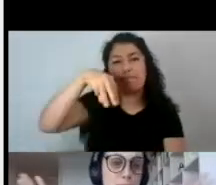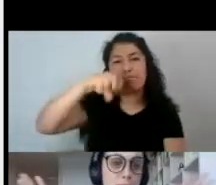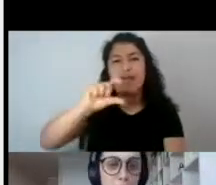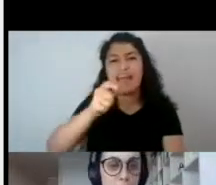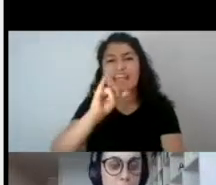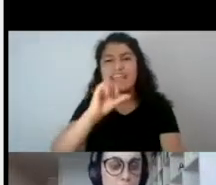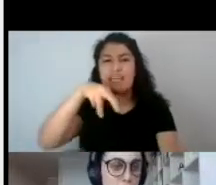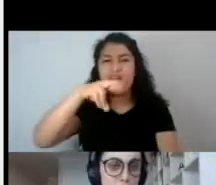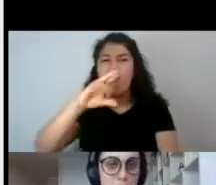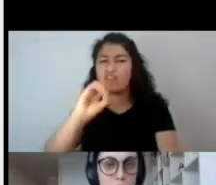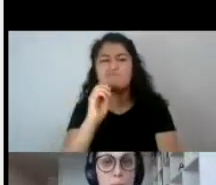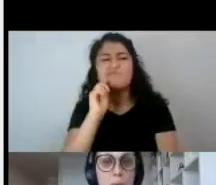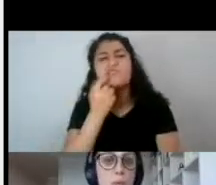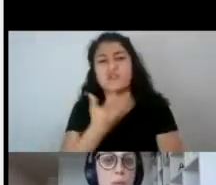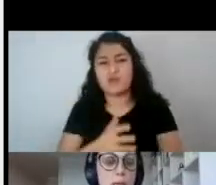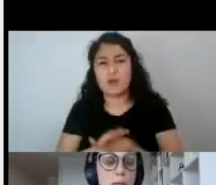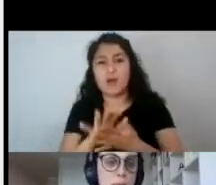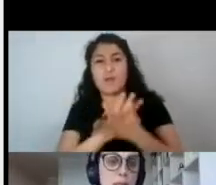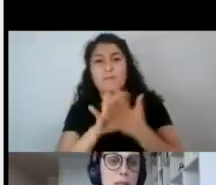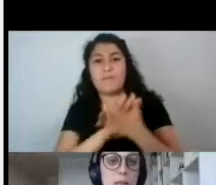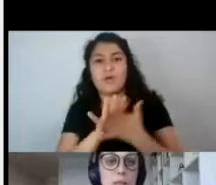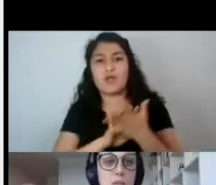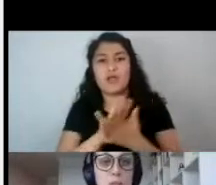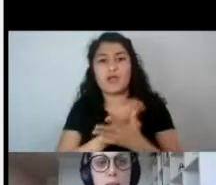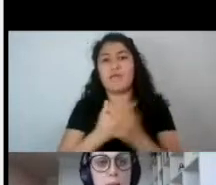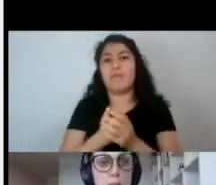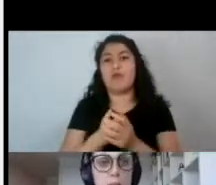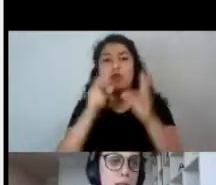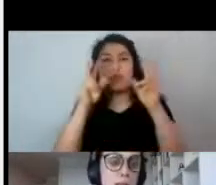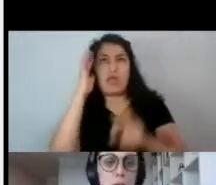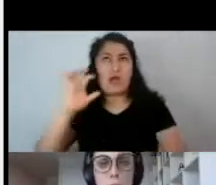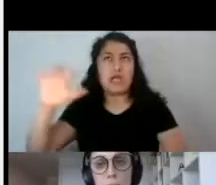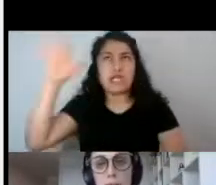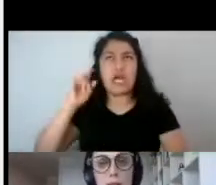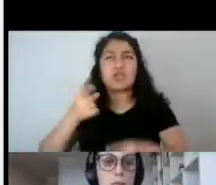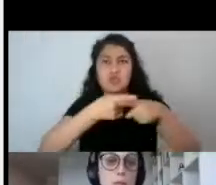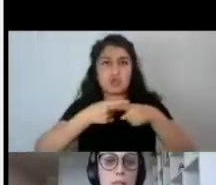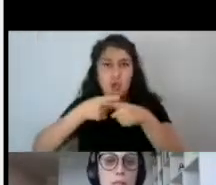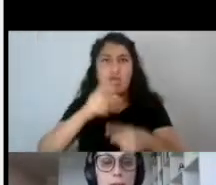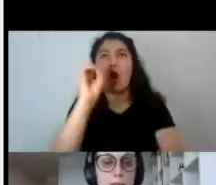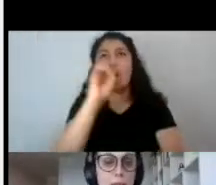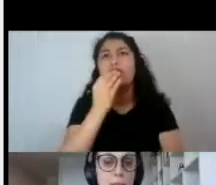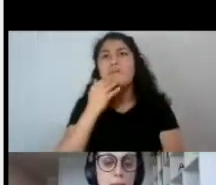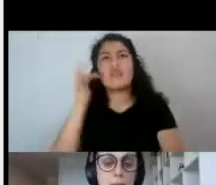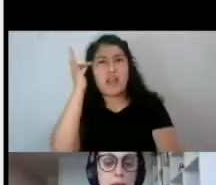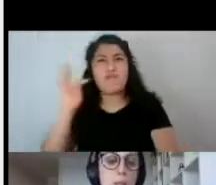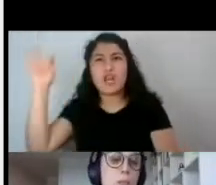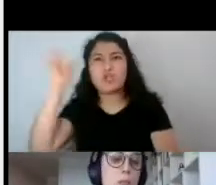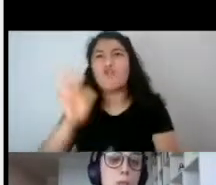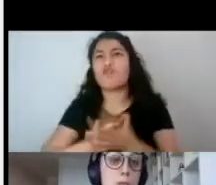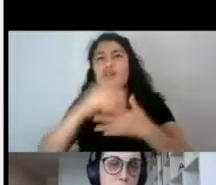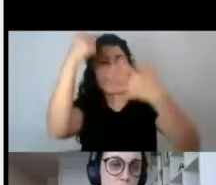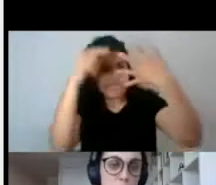extiende, ¿no? O sea, podemos ver el imaginario desde la sociología, desde la literatura, desde la filosofía, en fin. Hay